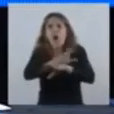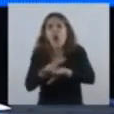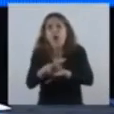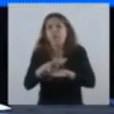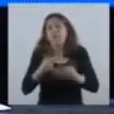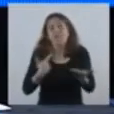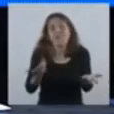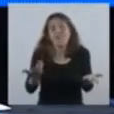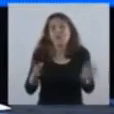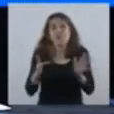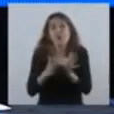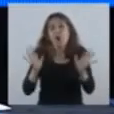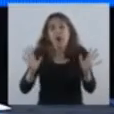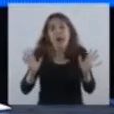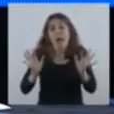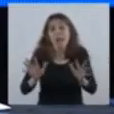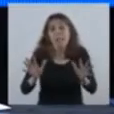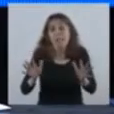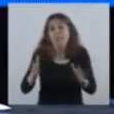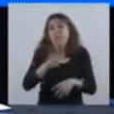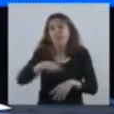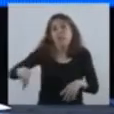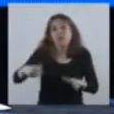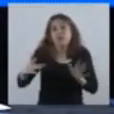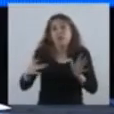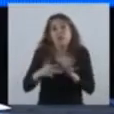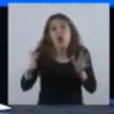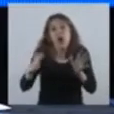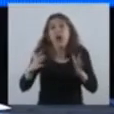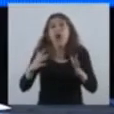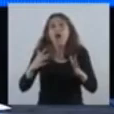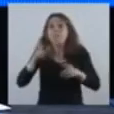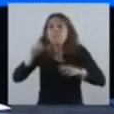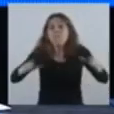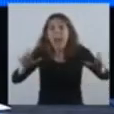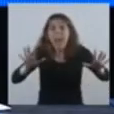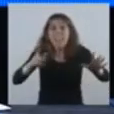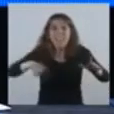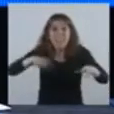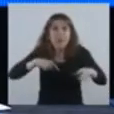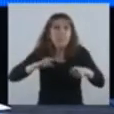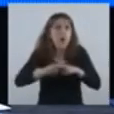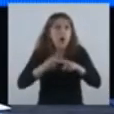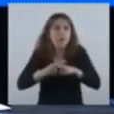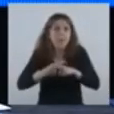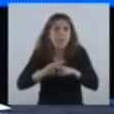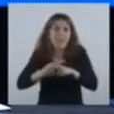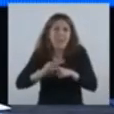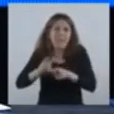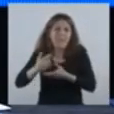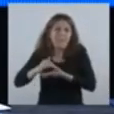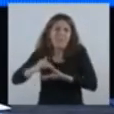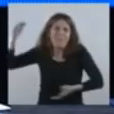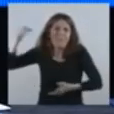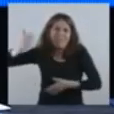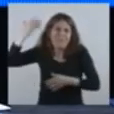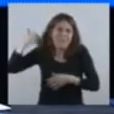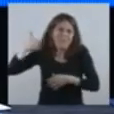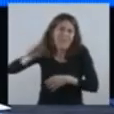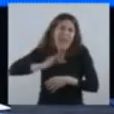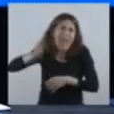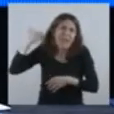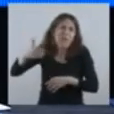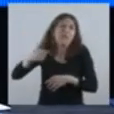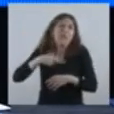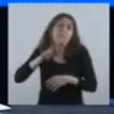esto nos tocó, lo que hacemos los hombres que hacemos política siempre, y con todo respeto los que somos peronistas más,